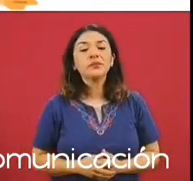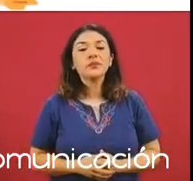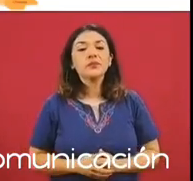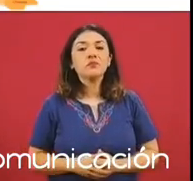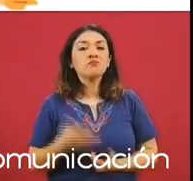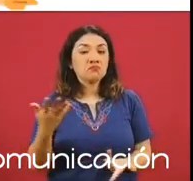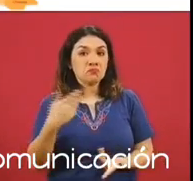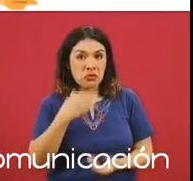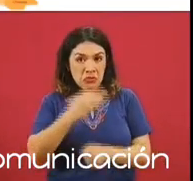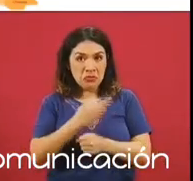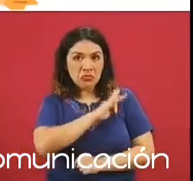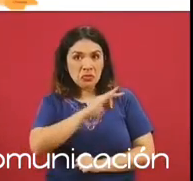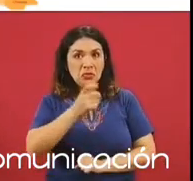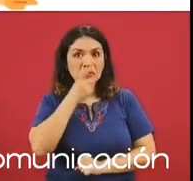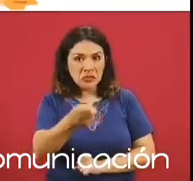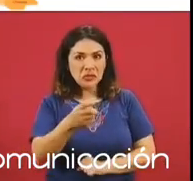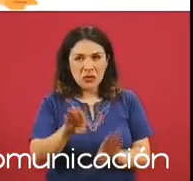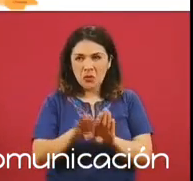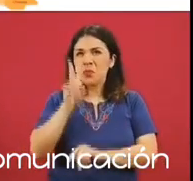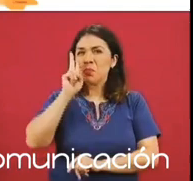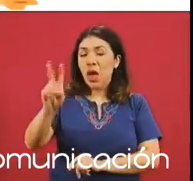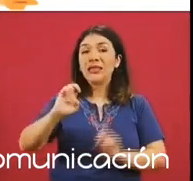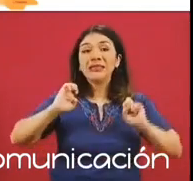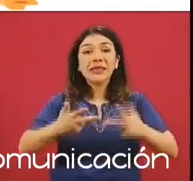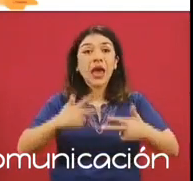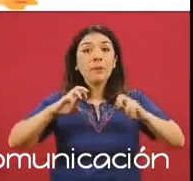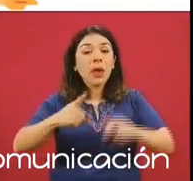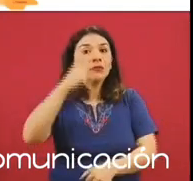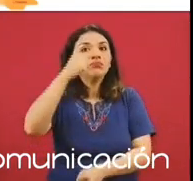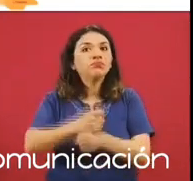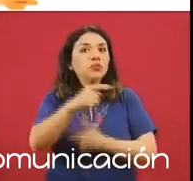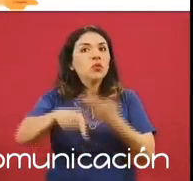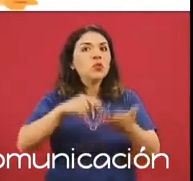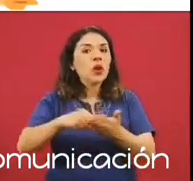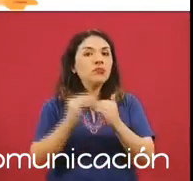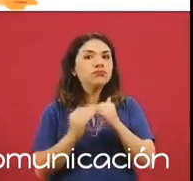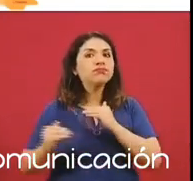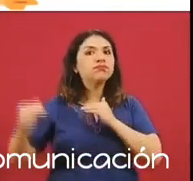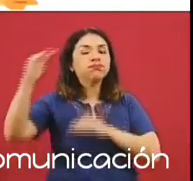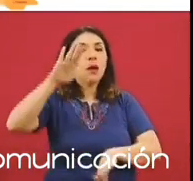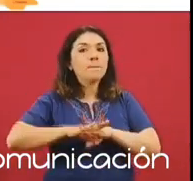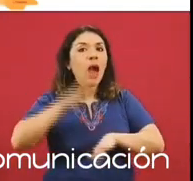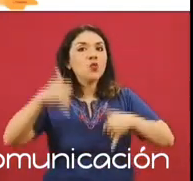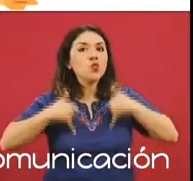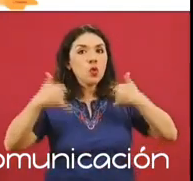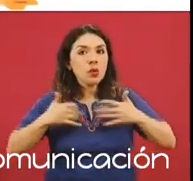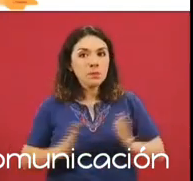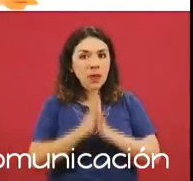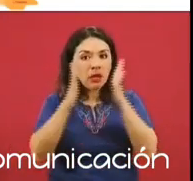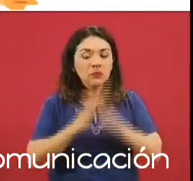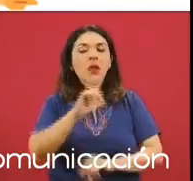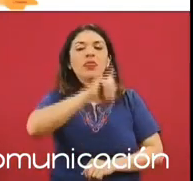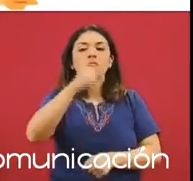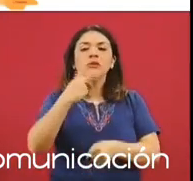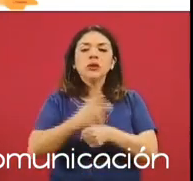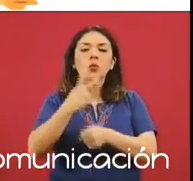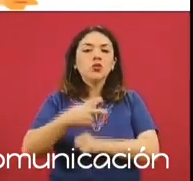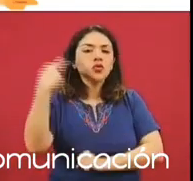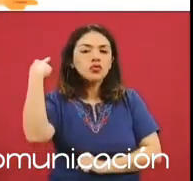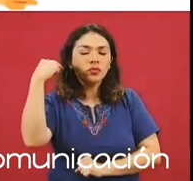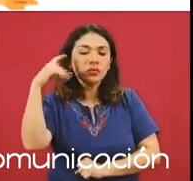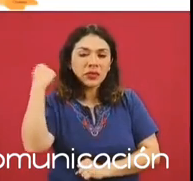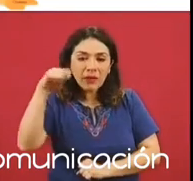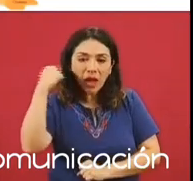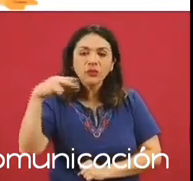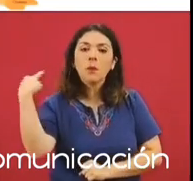Podemos informar, como lo podemos ver, Chiapas es el que más jóvenes han participado, después Tabasco, Veracruz,